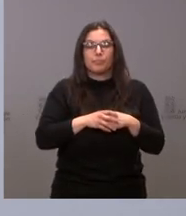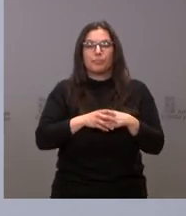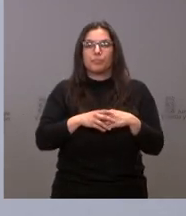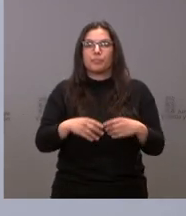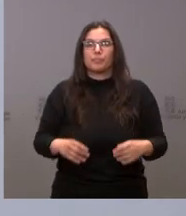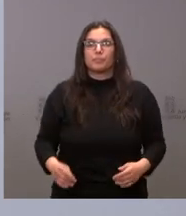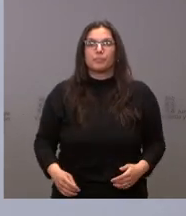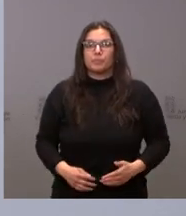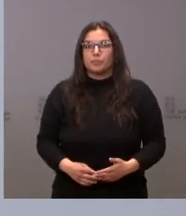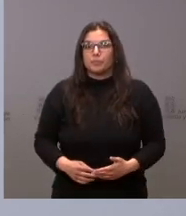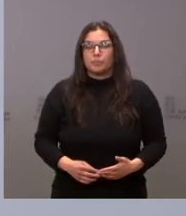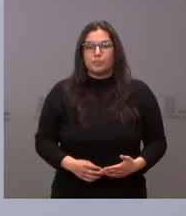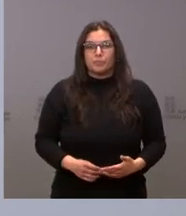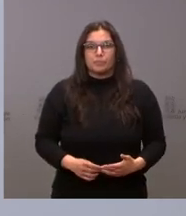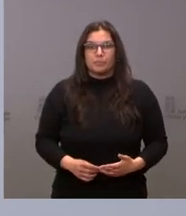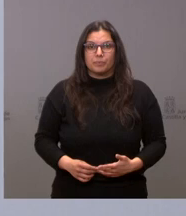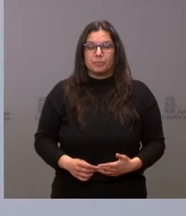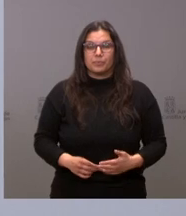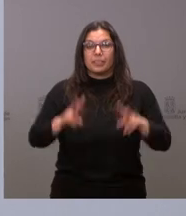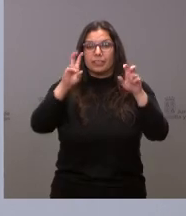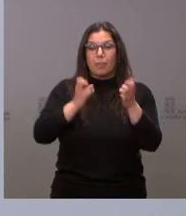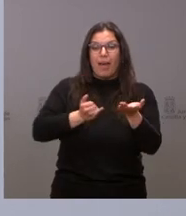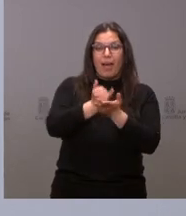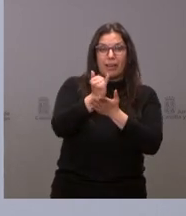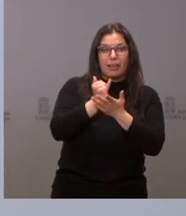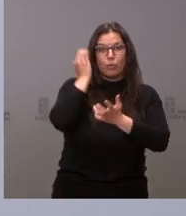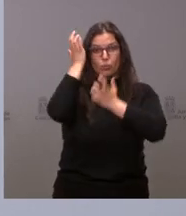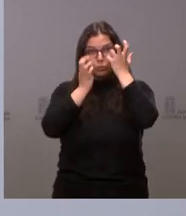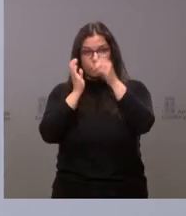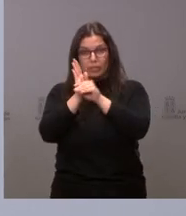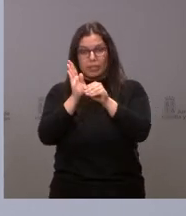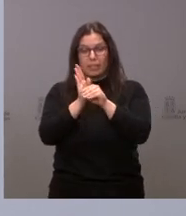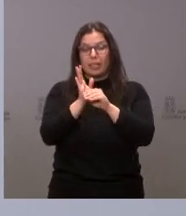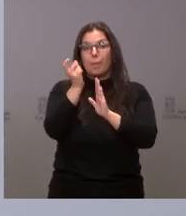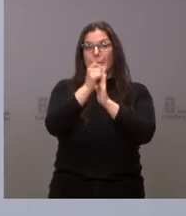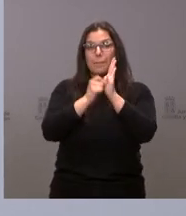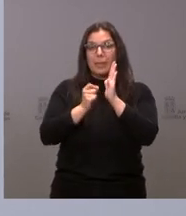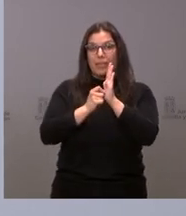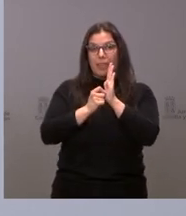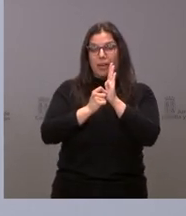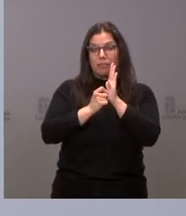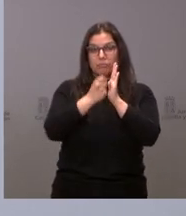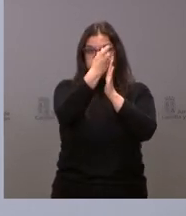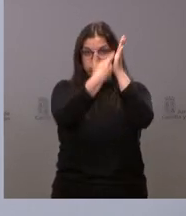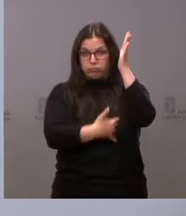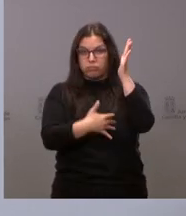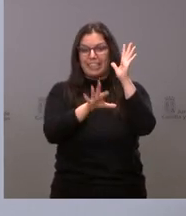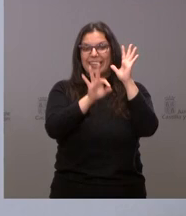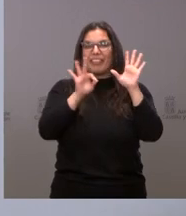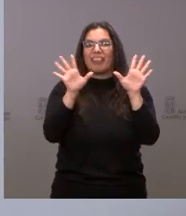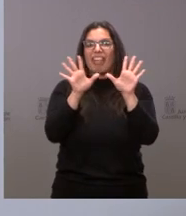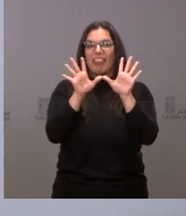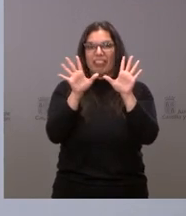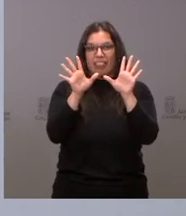la agricultura y de la ganadería, es la medida número 10. Estamos hablando